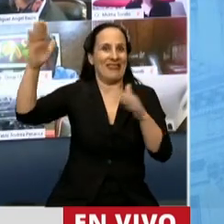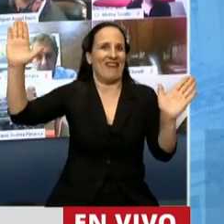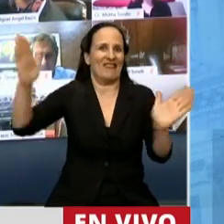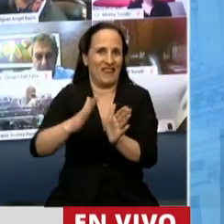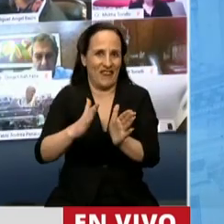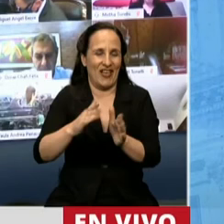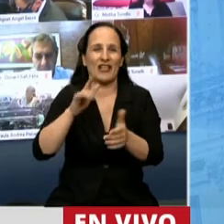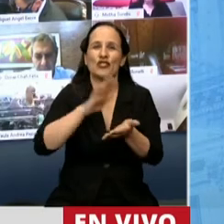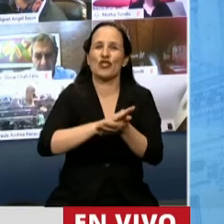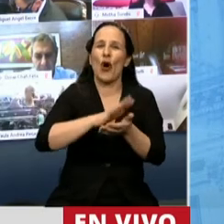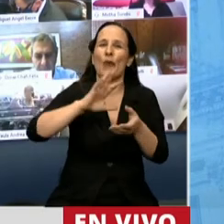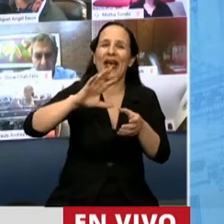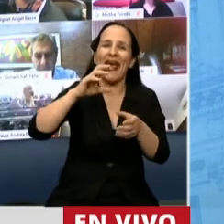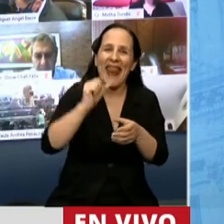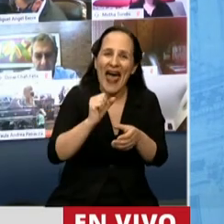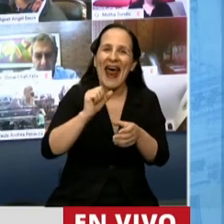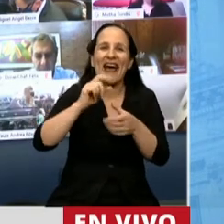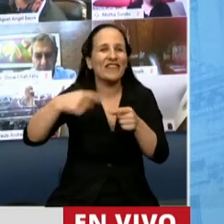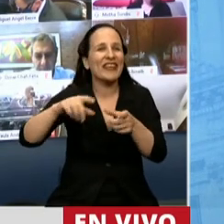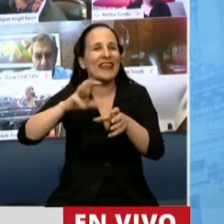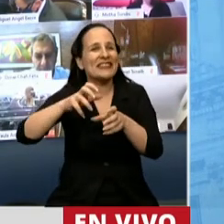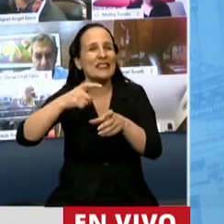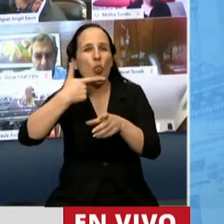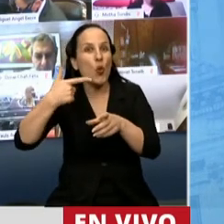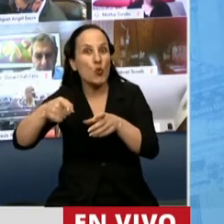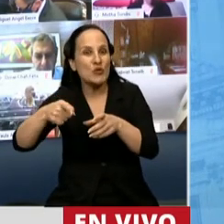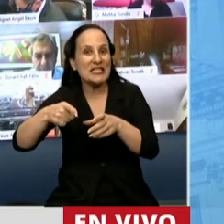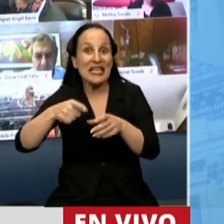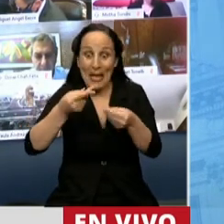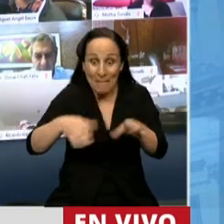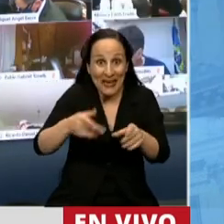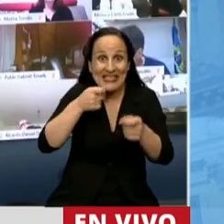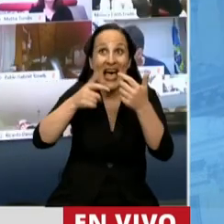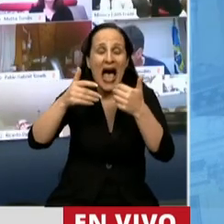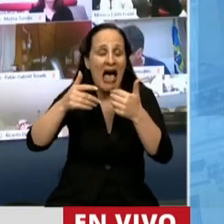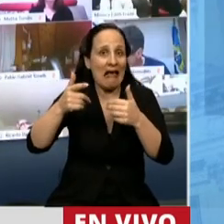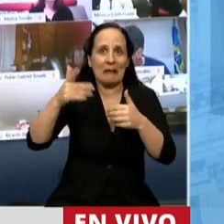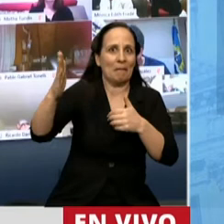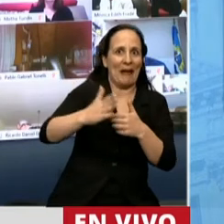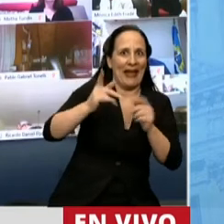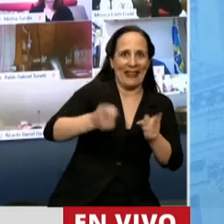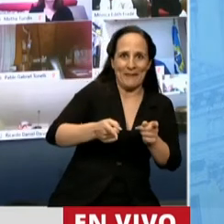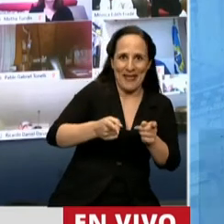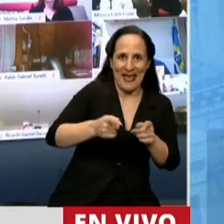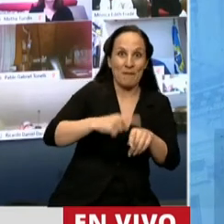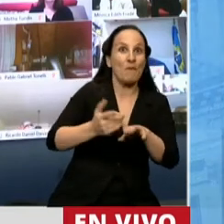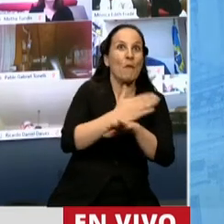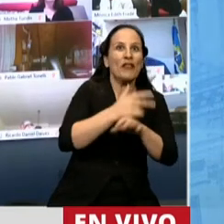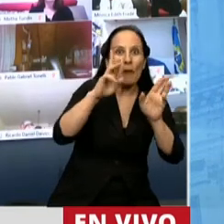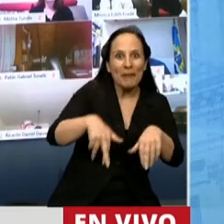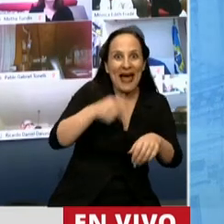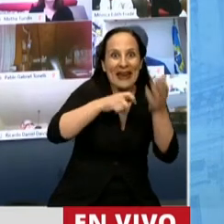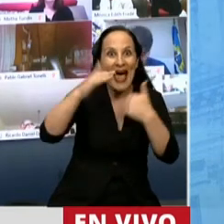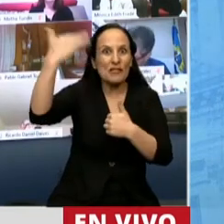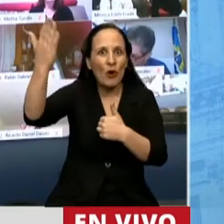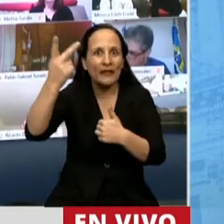de los cítricos dulces cuando ésta recién comenzaba y sólo habíamos completado el 20% del programa de exportación.